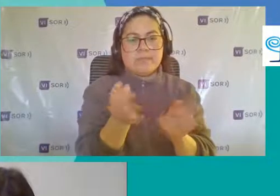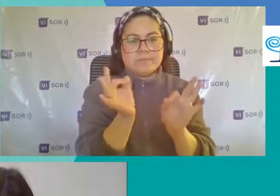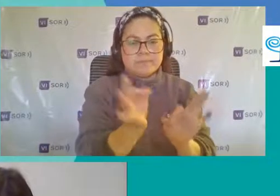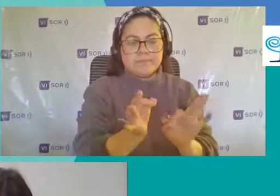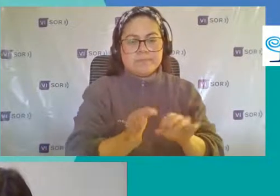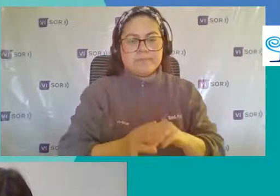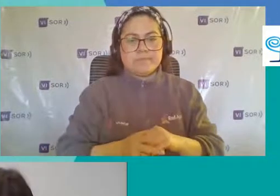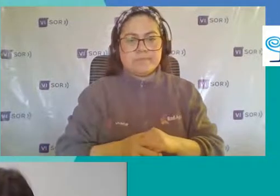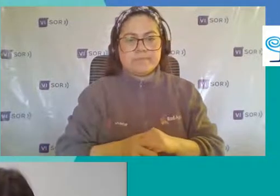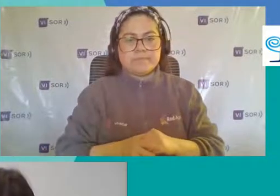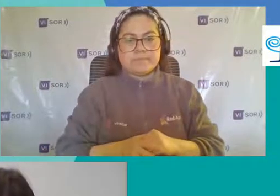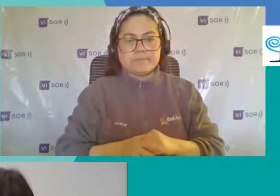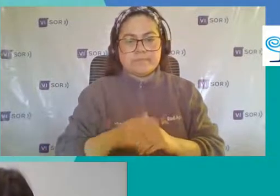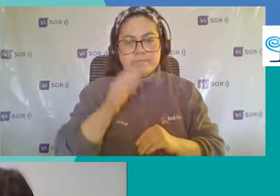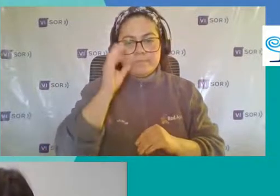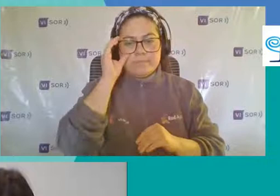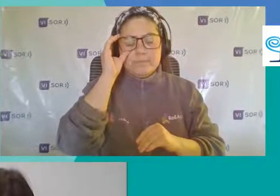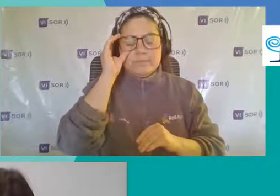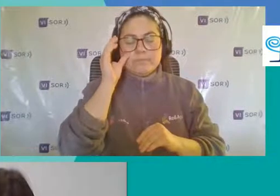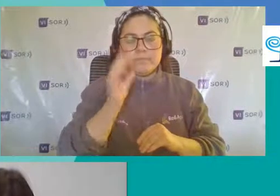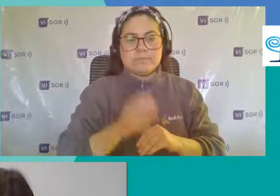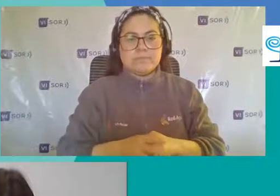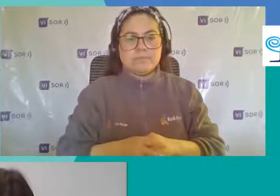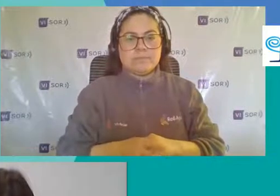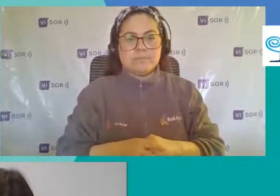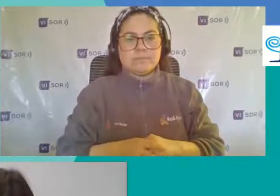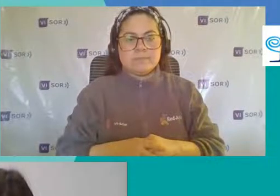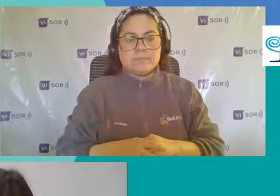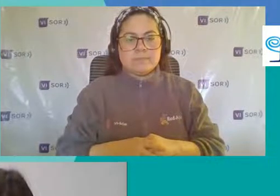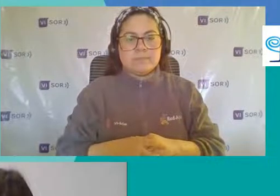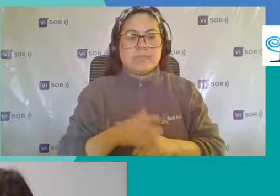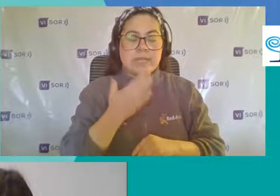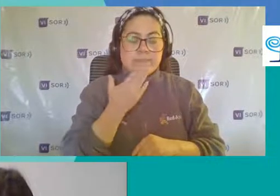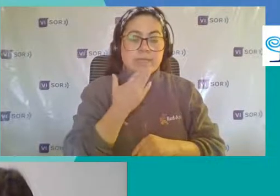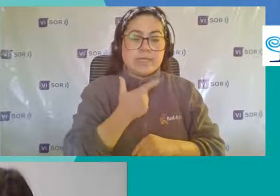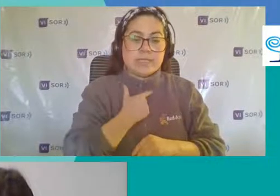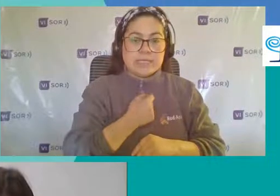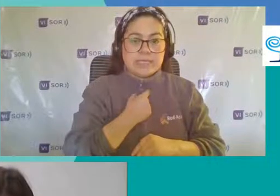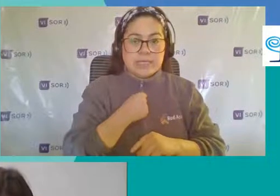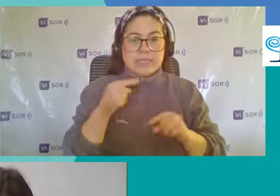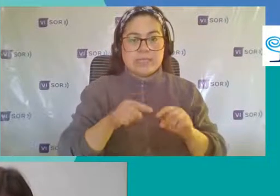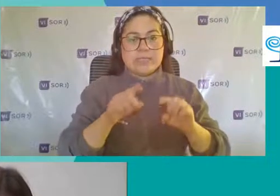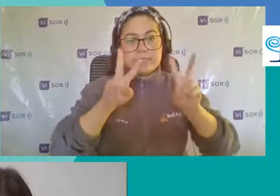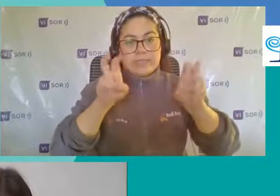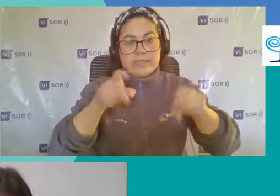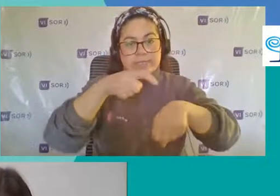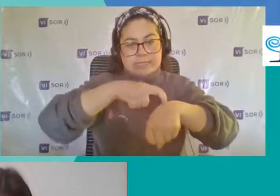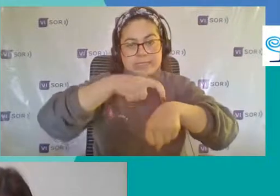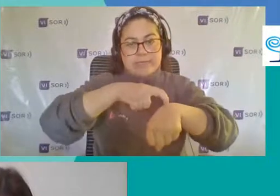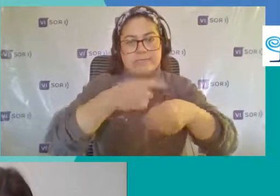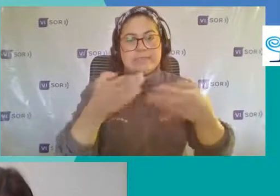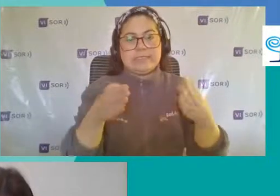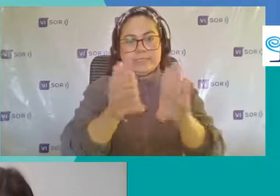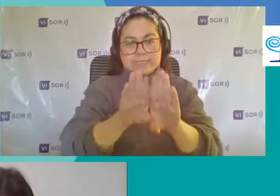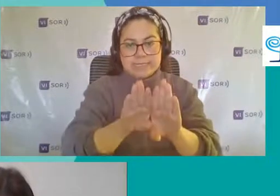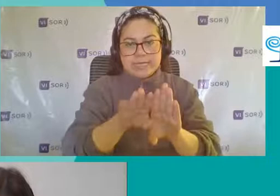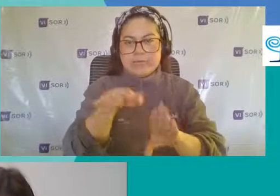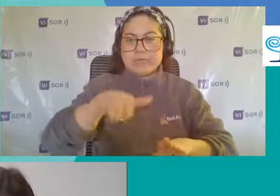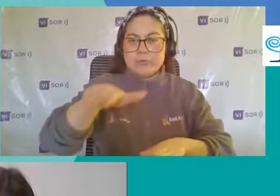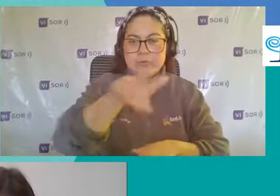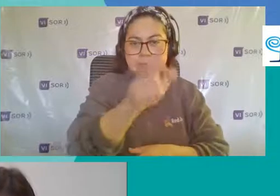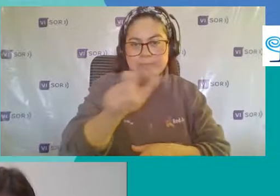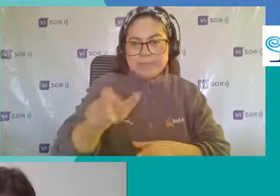dejando Algún comentario Y queremos ir Ya también Cerrando En hora del tiempo De todos aquí A las personas Que han estado con nosotros